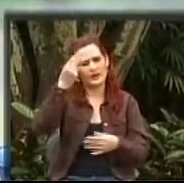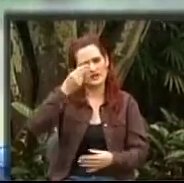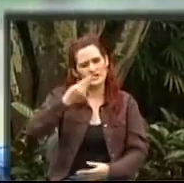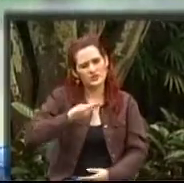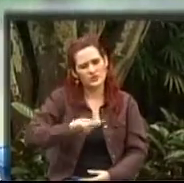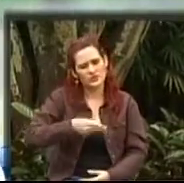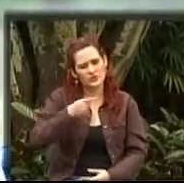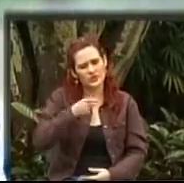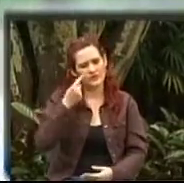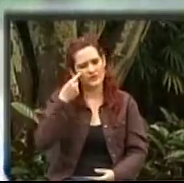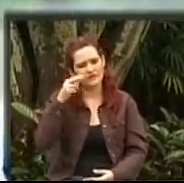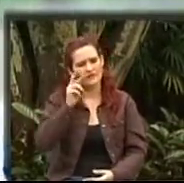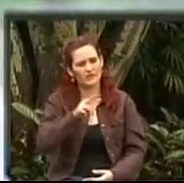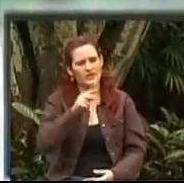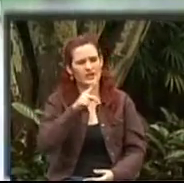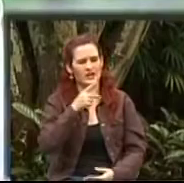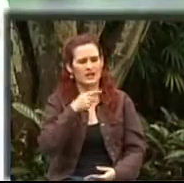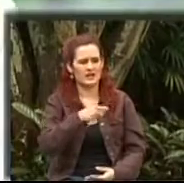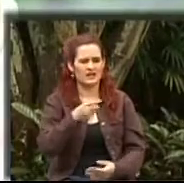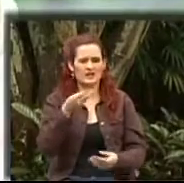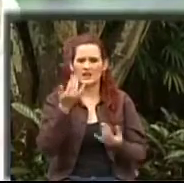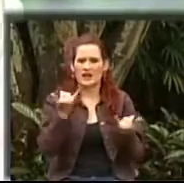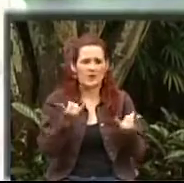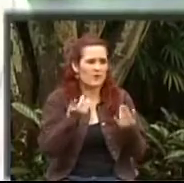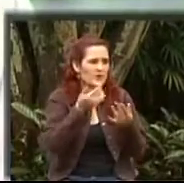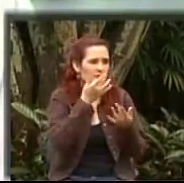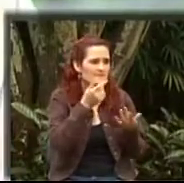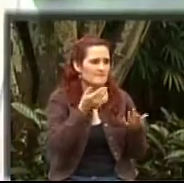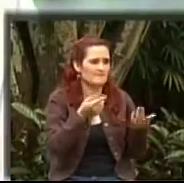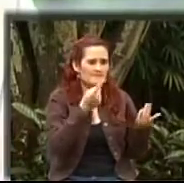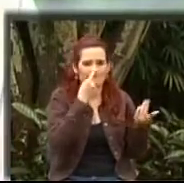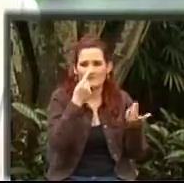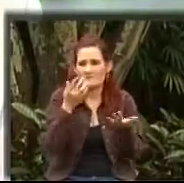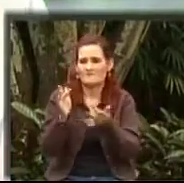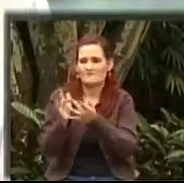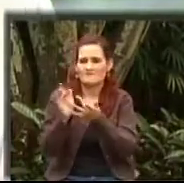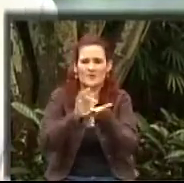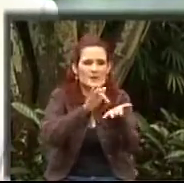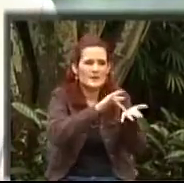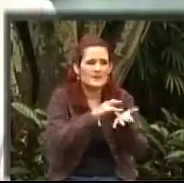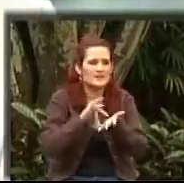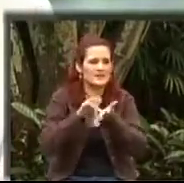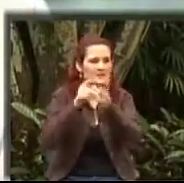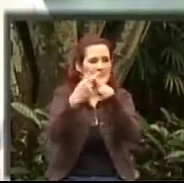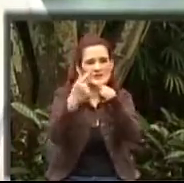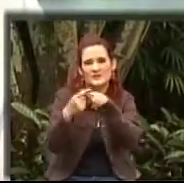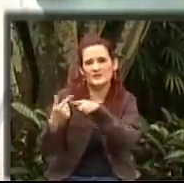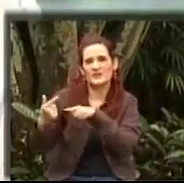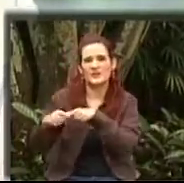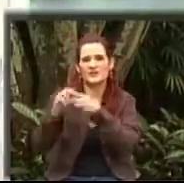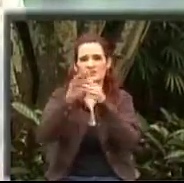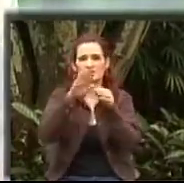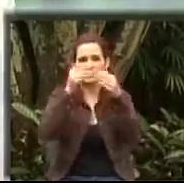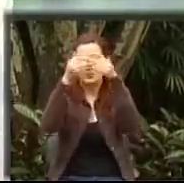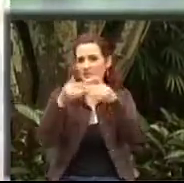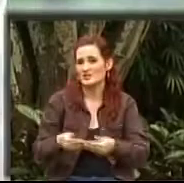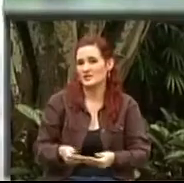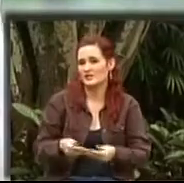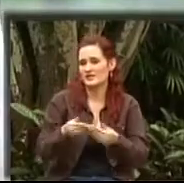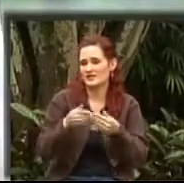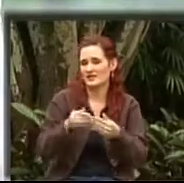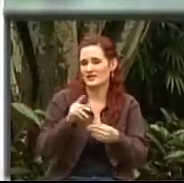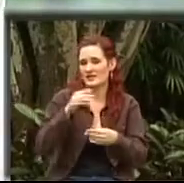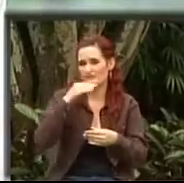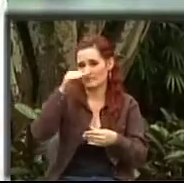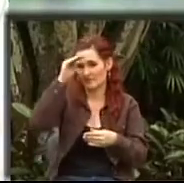como está totalmente metido en todos estos temas que conciernen a la ciudad y que mueven a la ciudad en torno a la discapacidad es muy